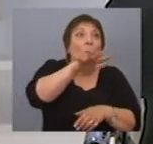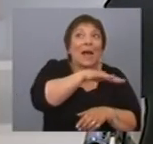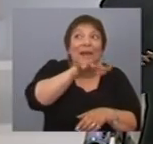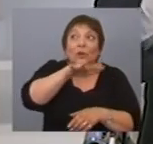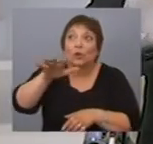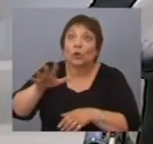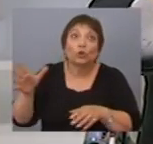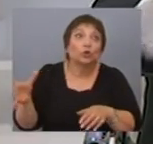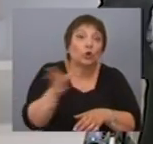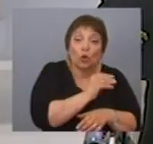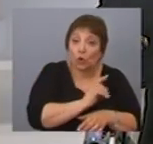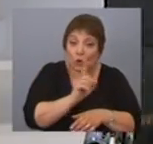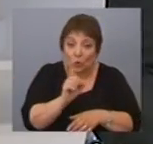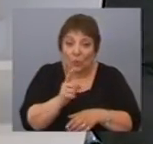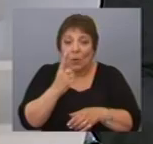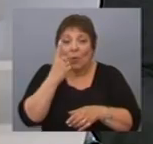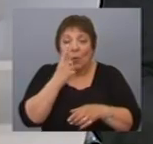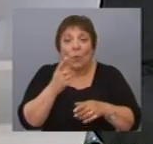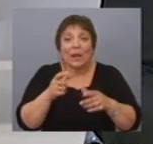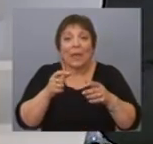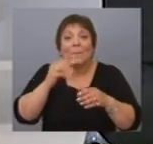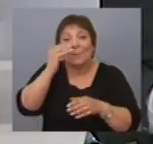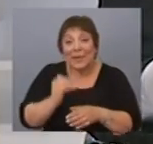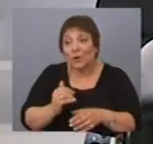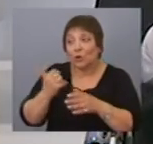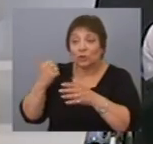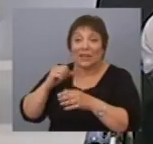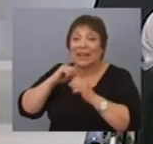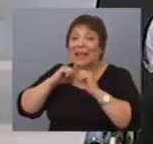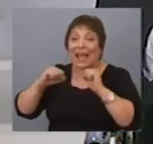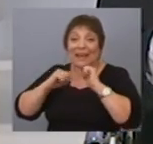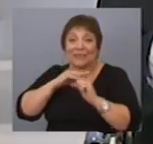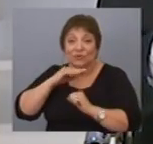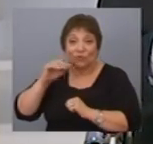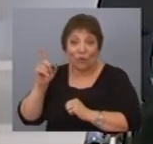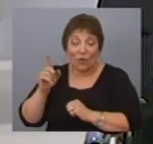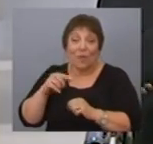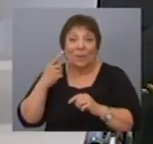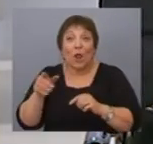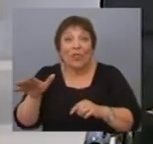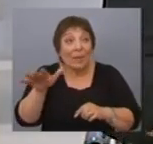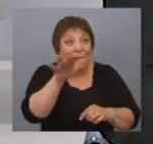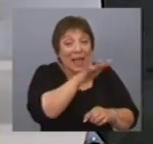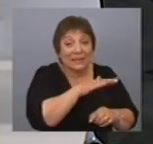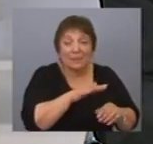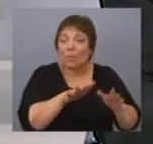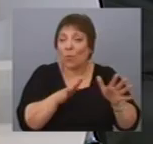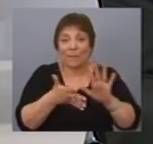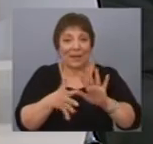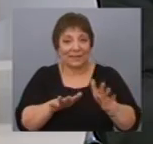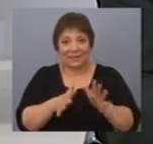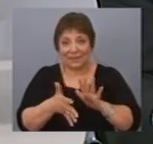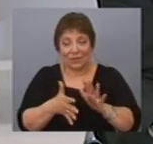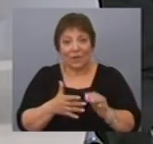capital, exceptando una pequeña zona de Carrasco, pero lo demás es un mapa relativamente parecido. Lo que a mí me parece muy interesante